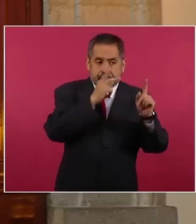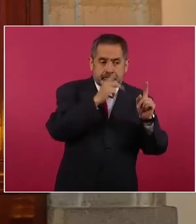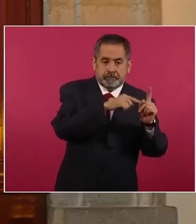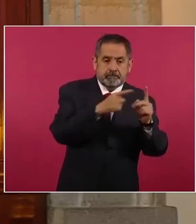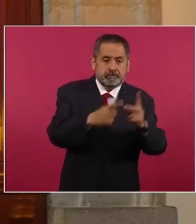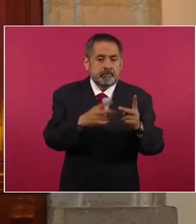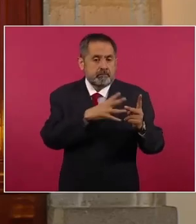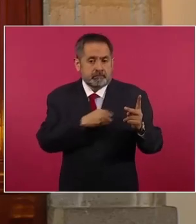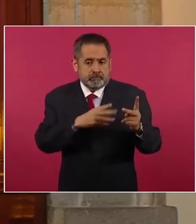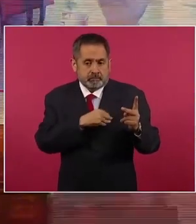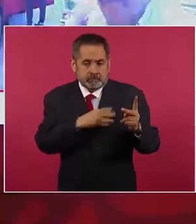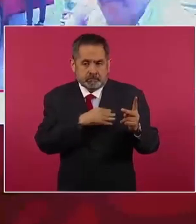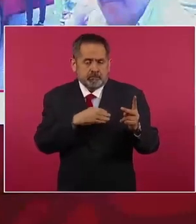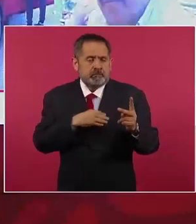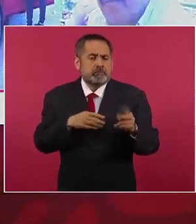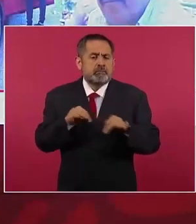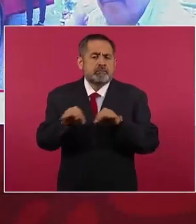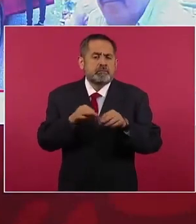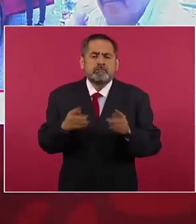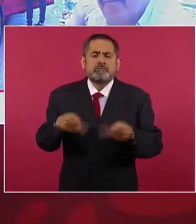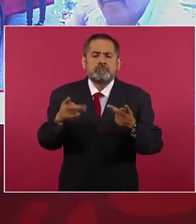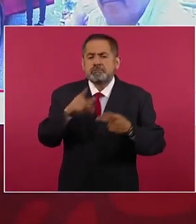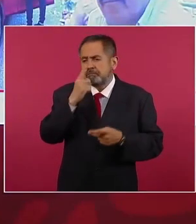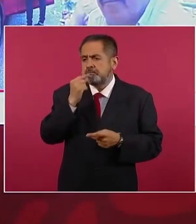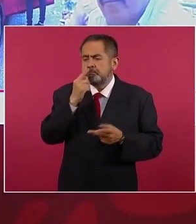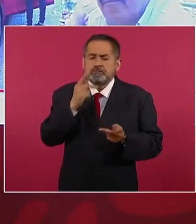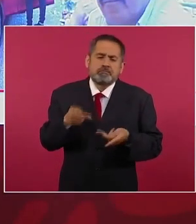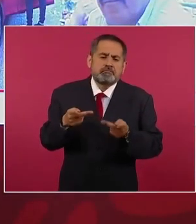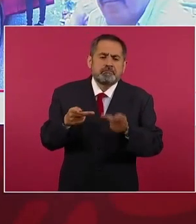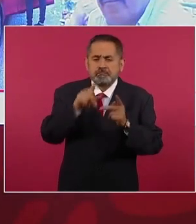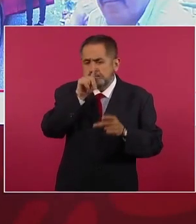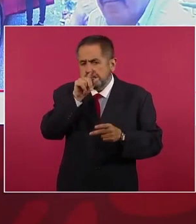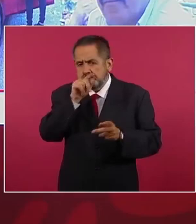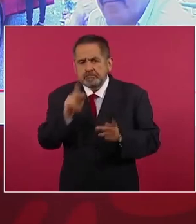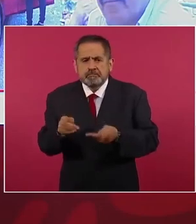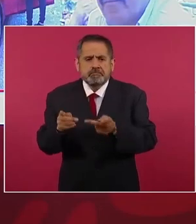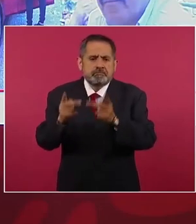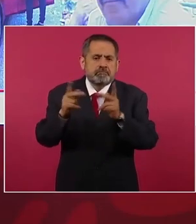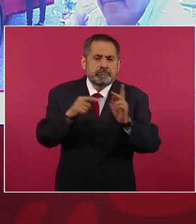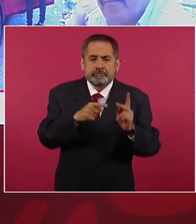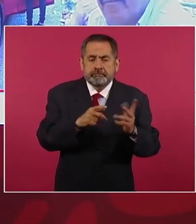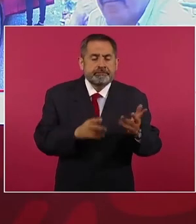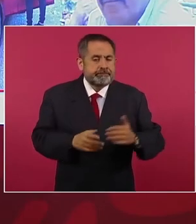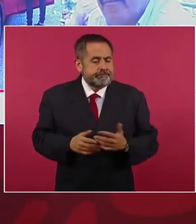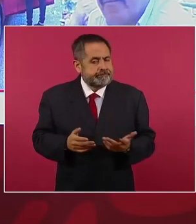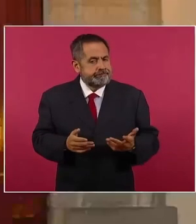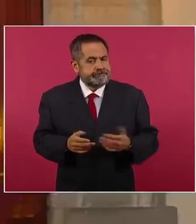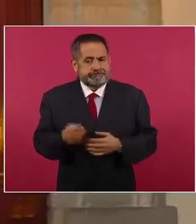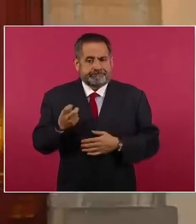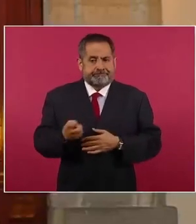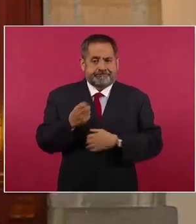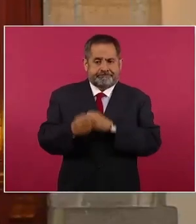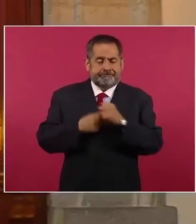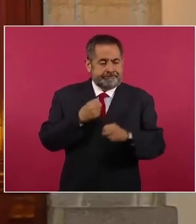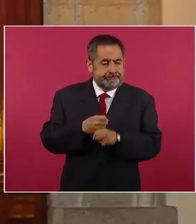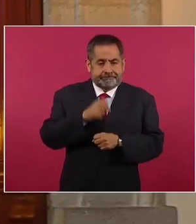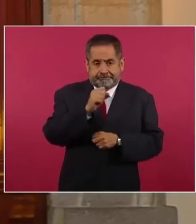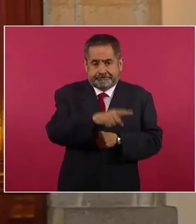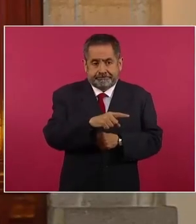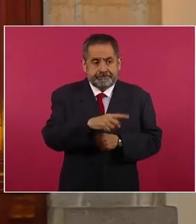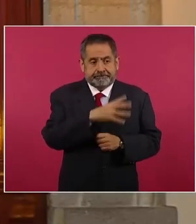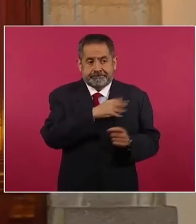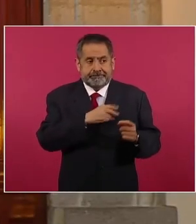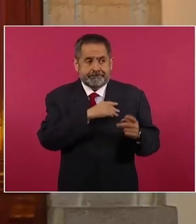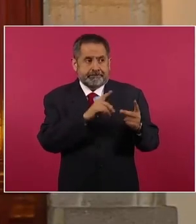de venta de pollo. Y es importante mencionar que este mismo año también el hijo de